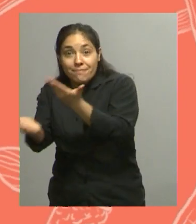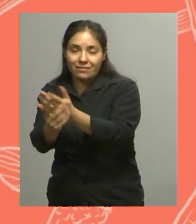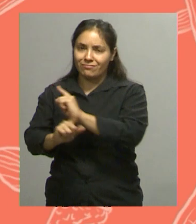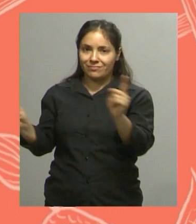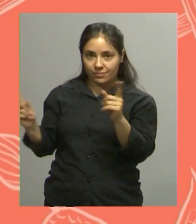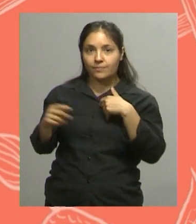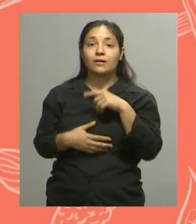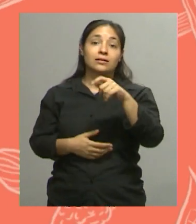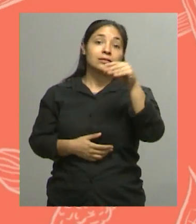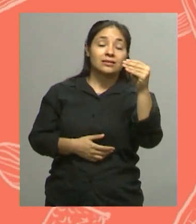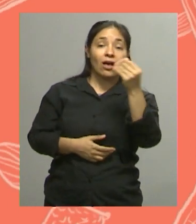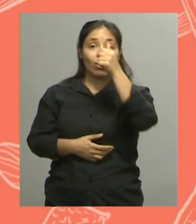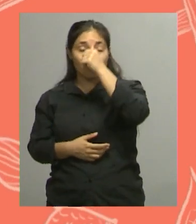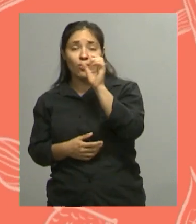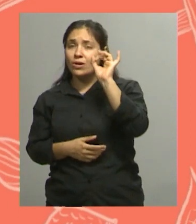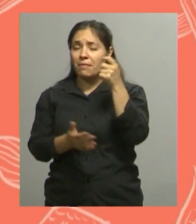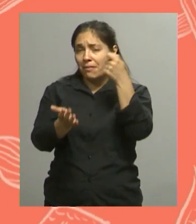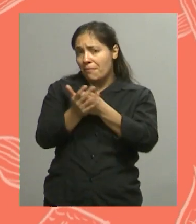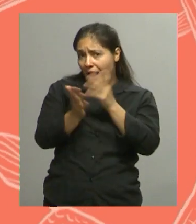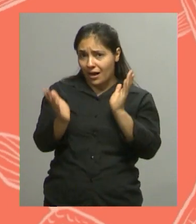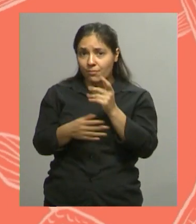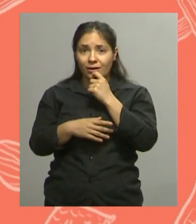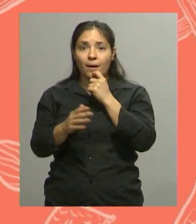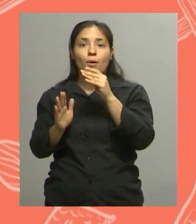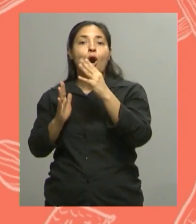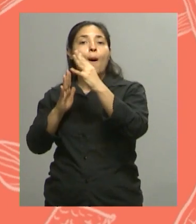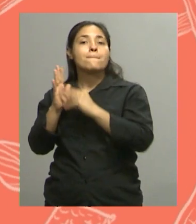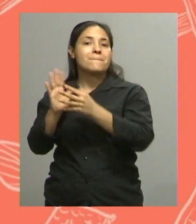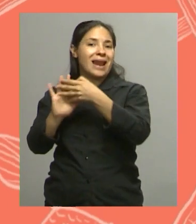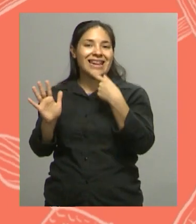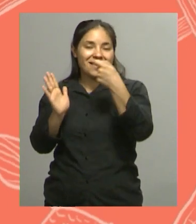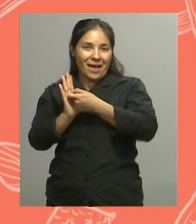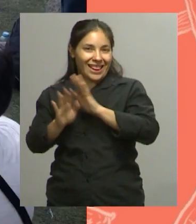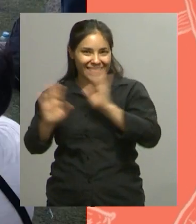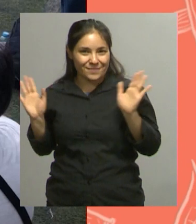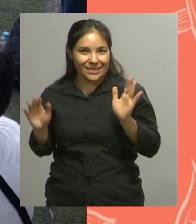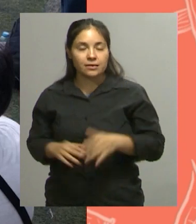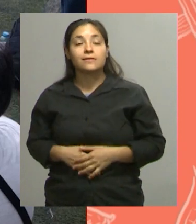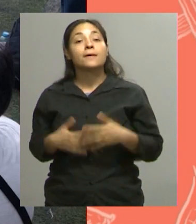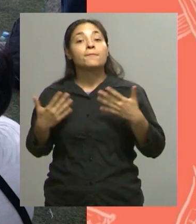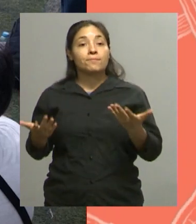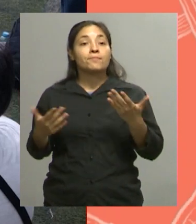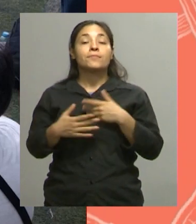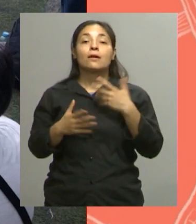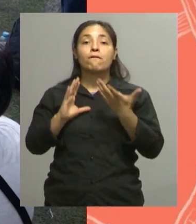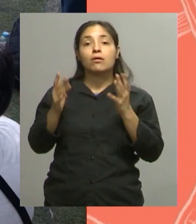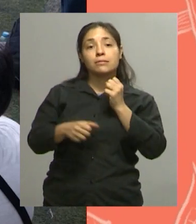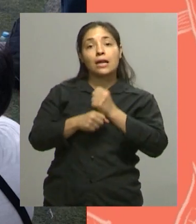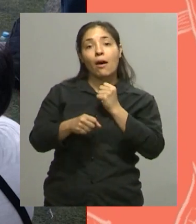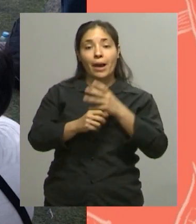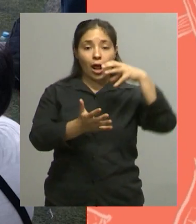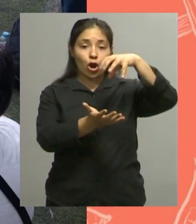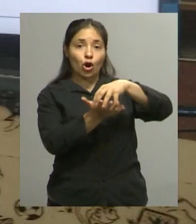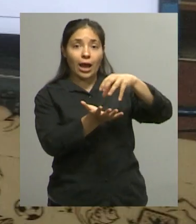semana solamente nos estarían pagando planillas O si nos da para pagar planillas ya directamente Y además, esto de funcionar como local es para